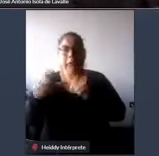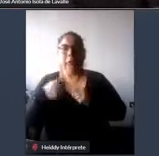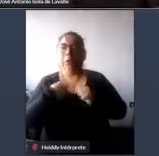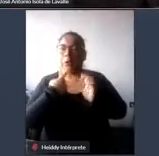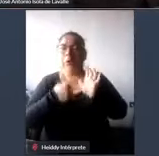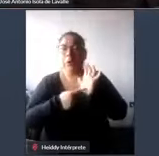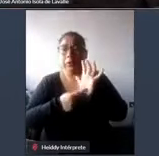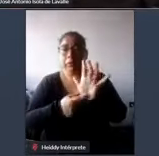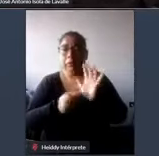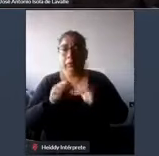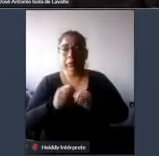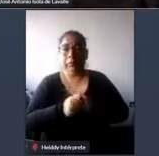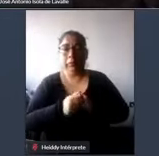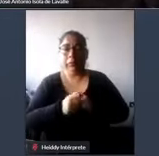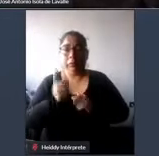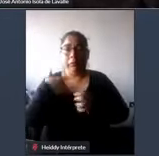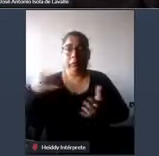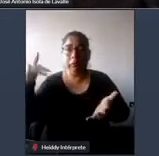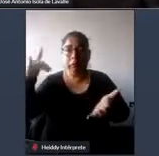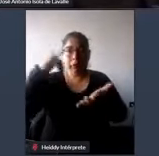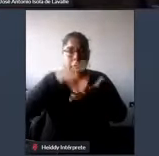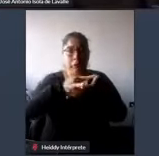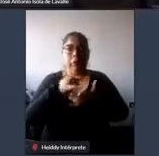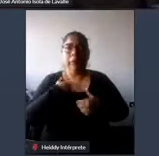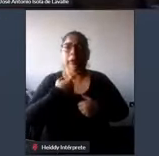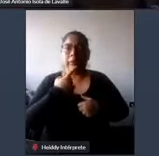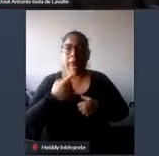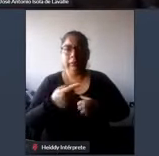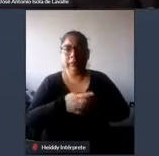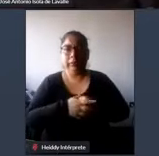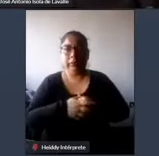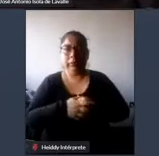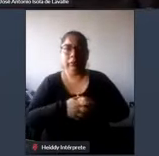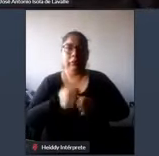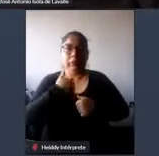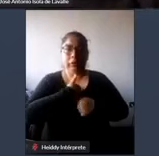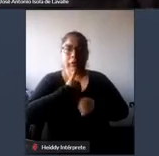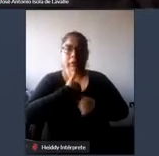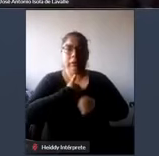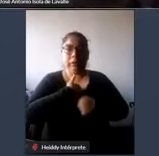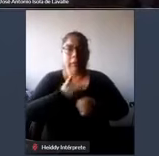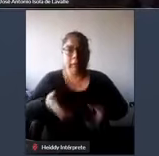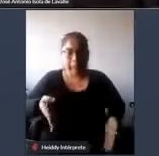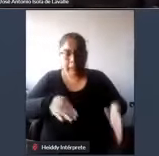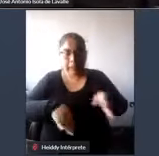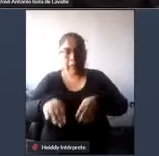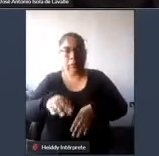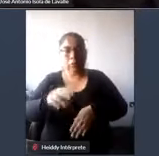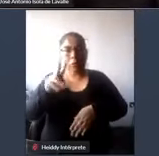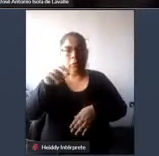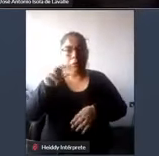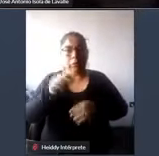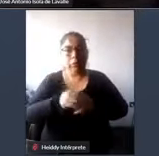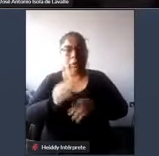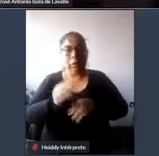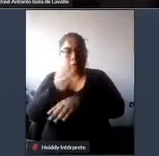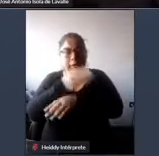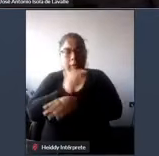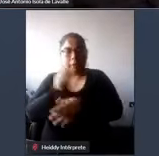en el hall del aeropuerto Jorge Chávez si yo estaba usando pañales o no antes de subir un avión